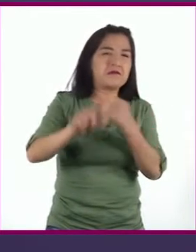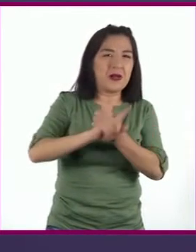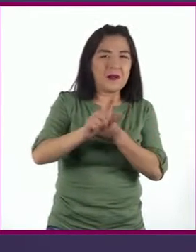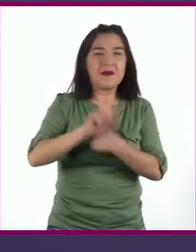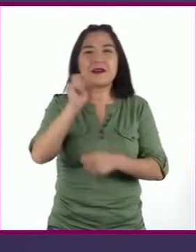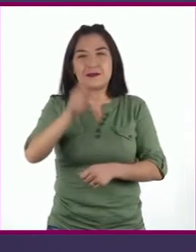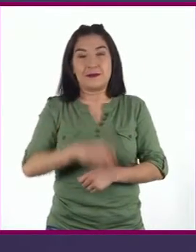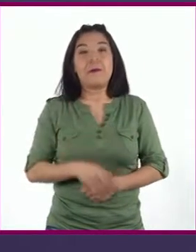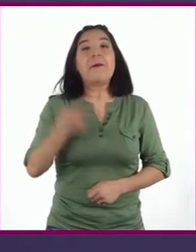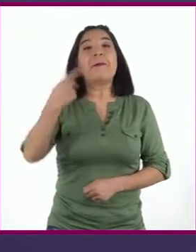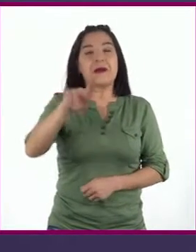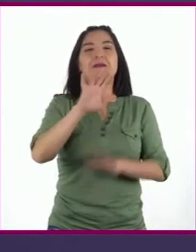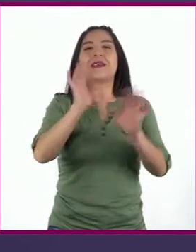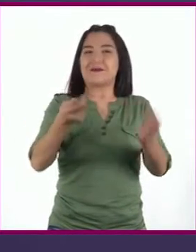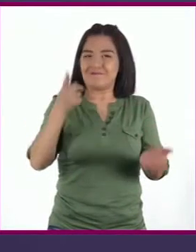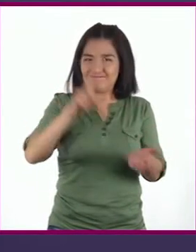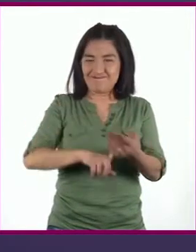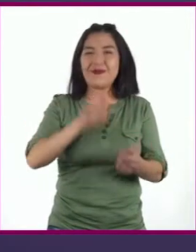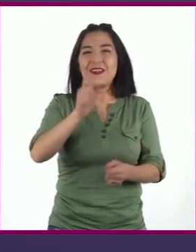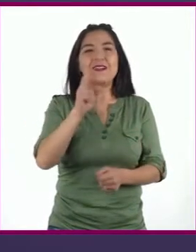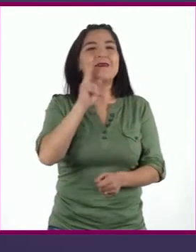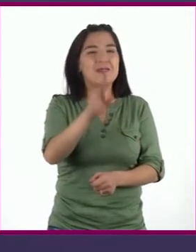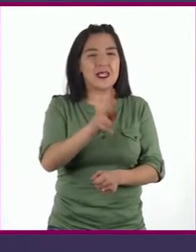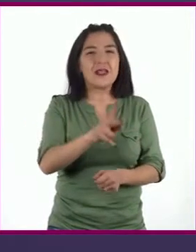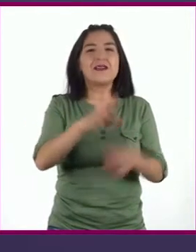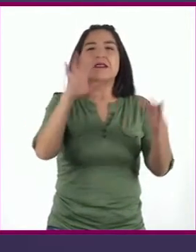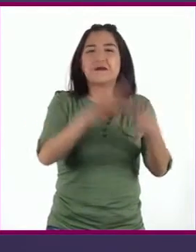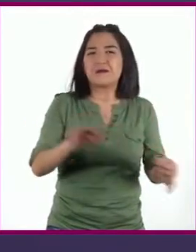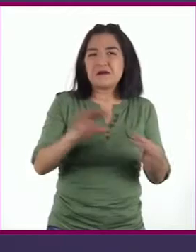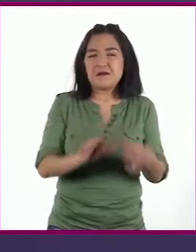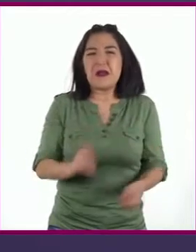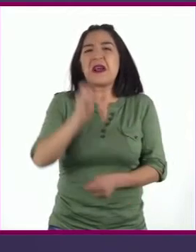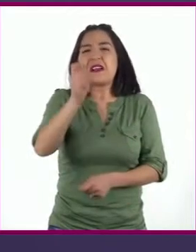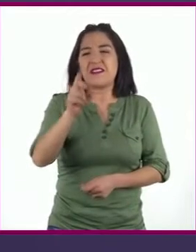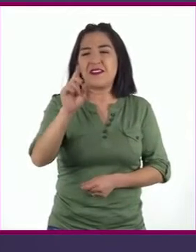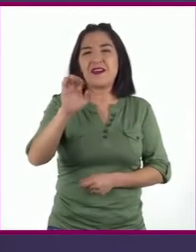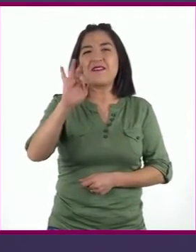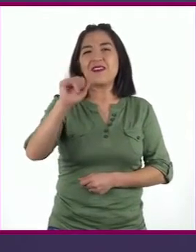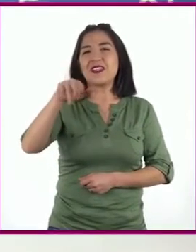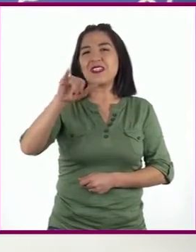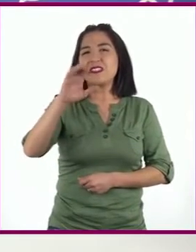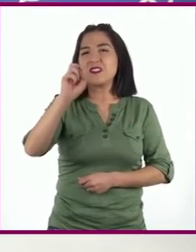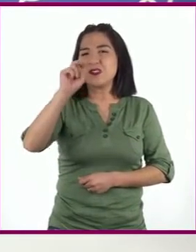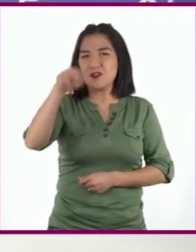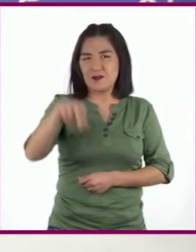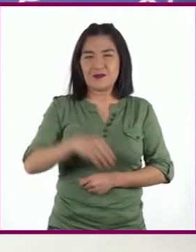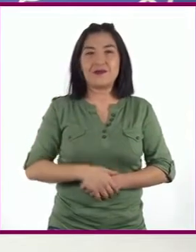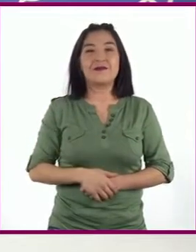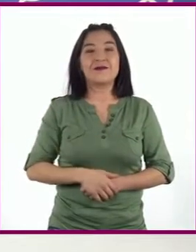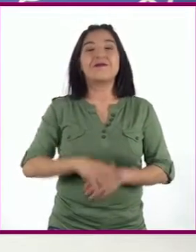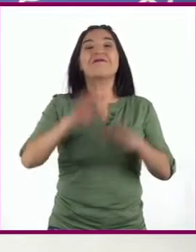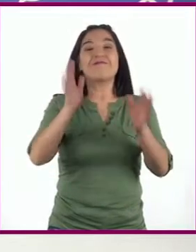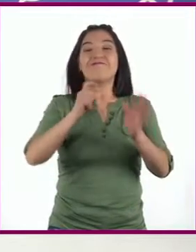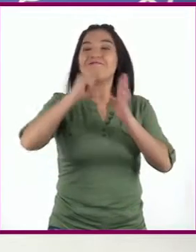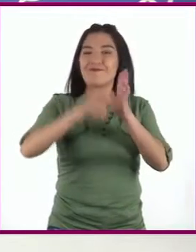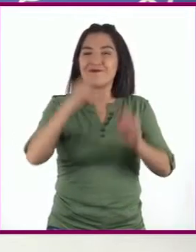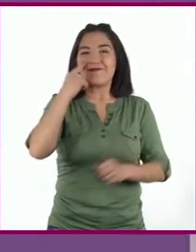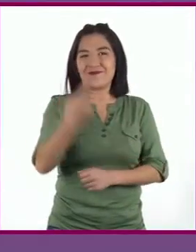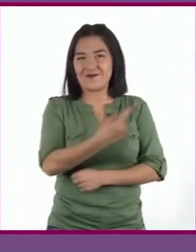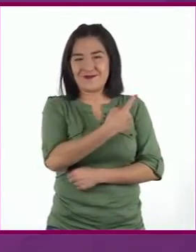entremos en materia y veamos en sí qué es una definición. ¡Corre video!